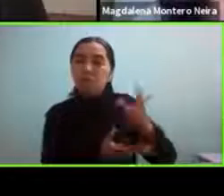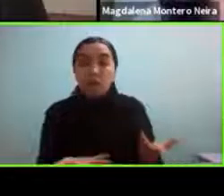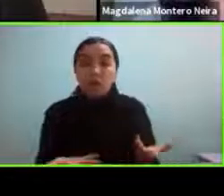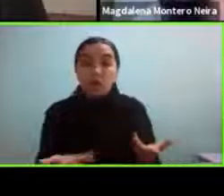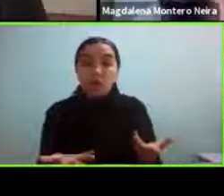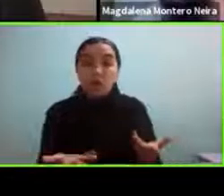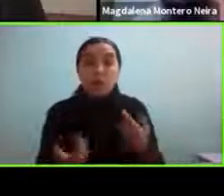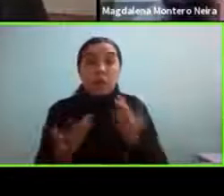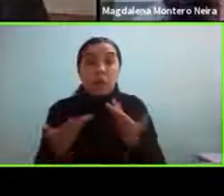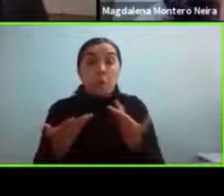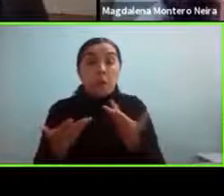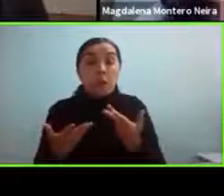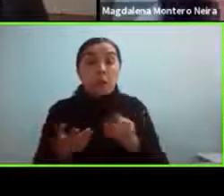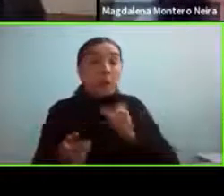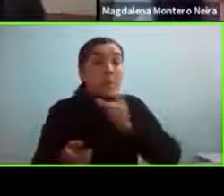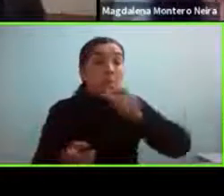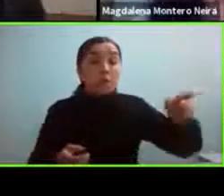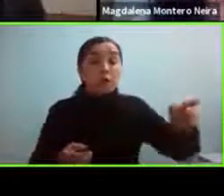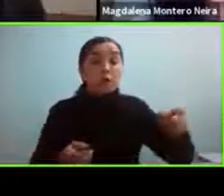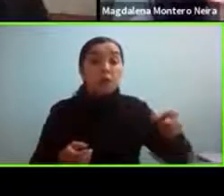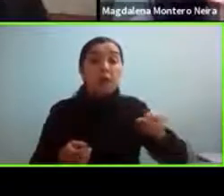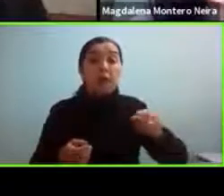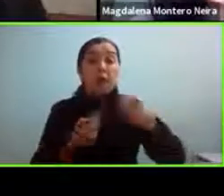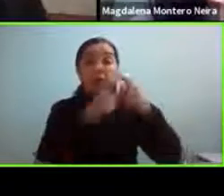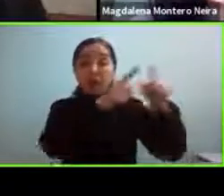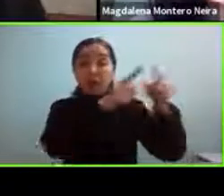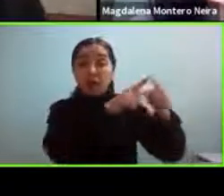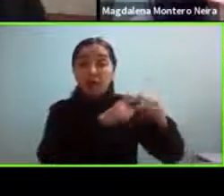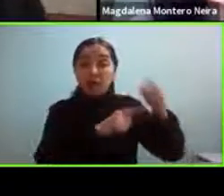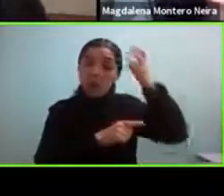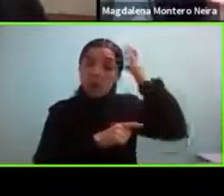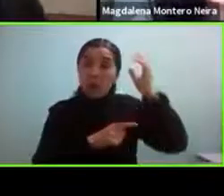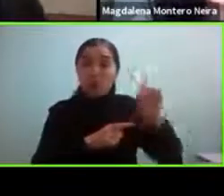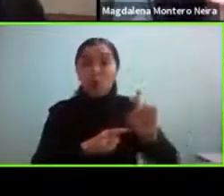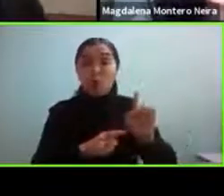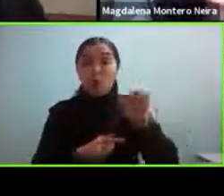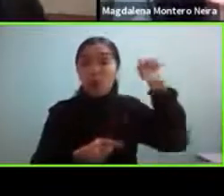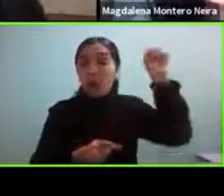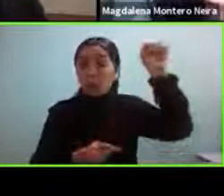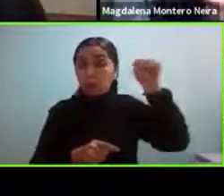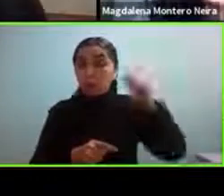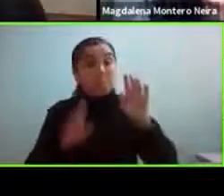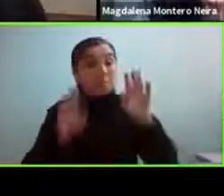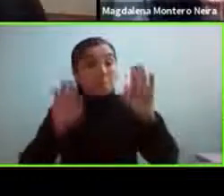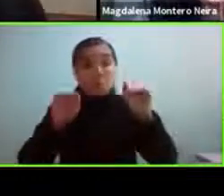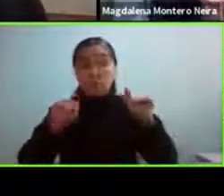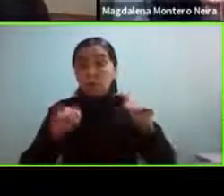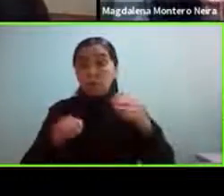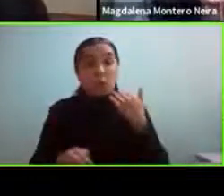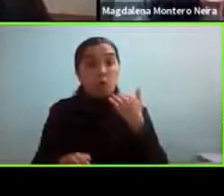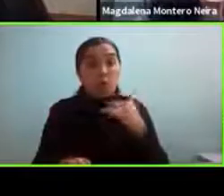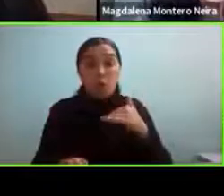esto con personas neurodiversas o desde la neurodiversidad también se nos vuelve un tema súper importante